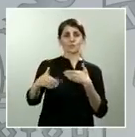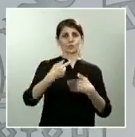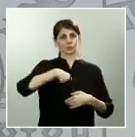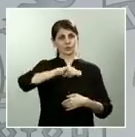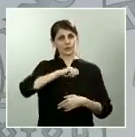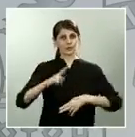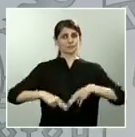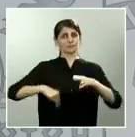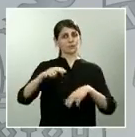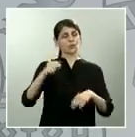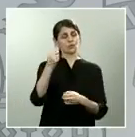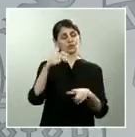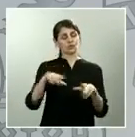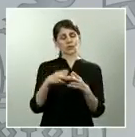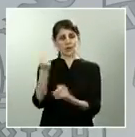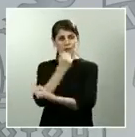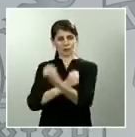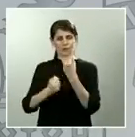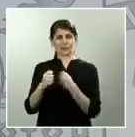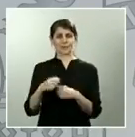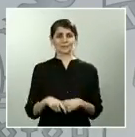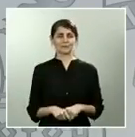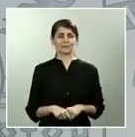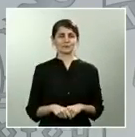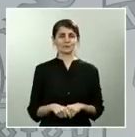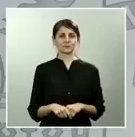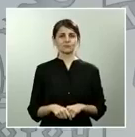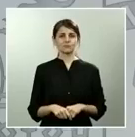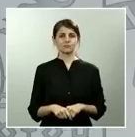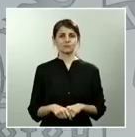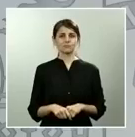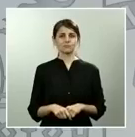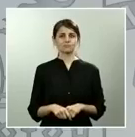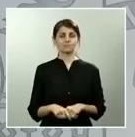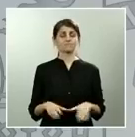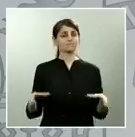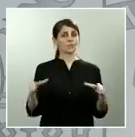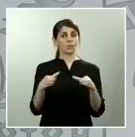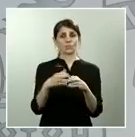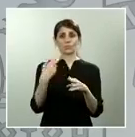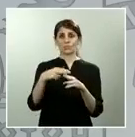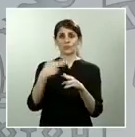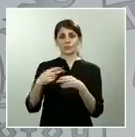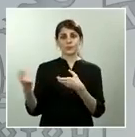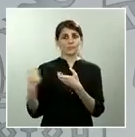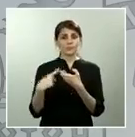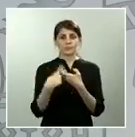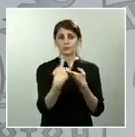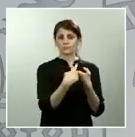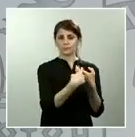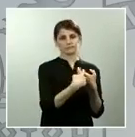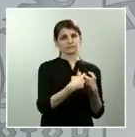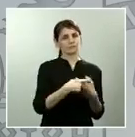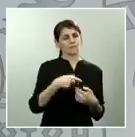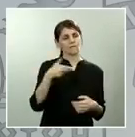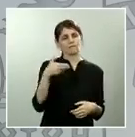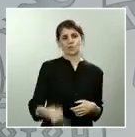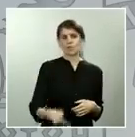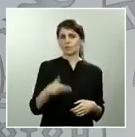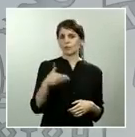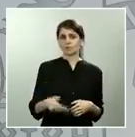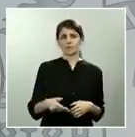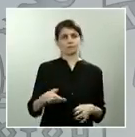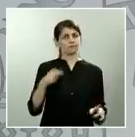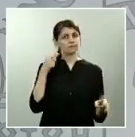de la gran mayoría de los grupos políticos es fundamental para alcanzar un amplio consenso, un acuerdo con base